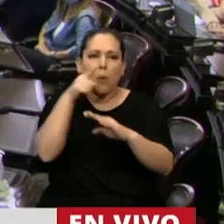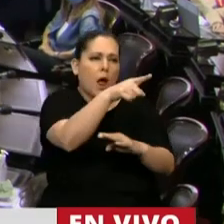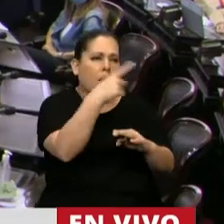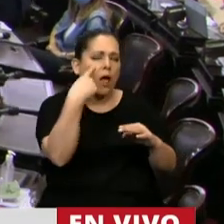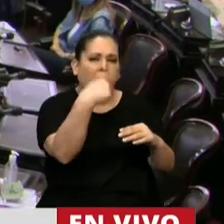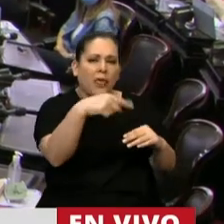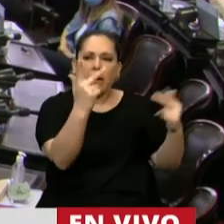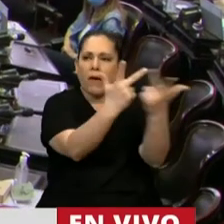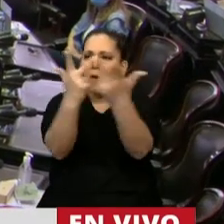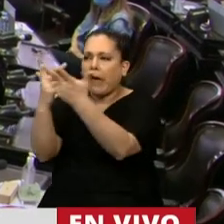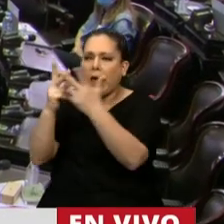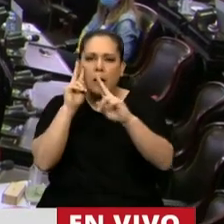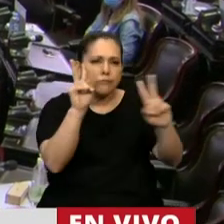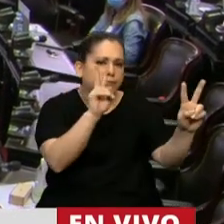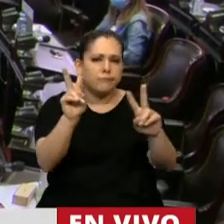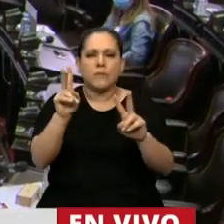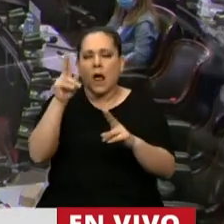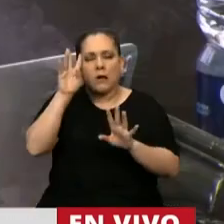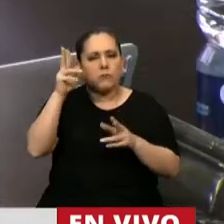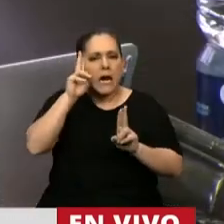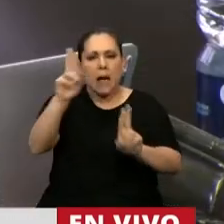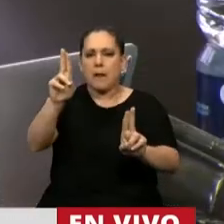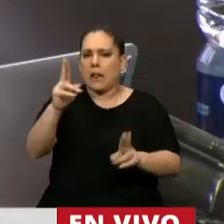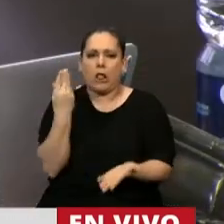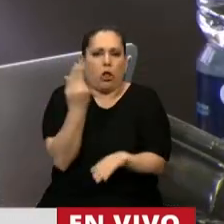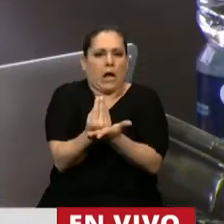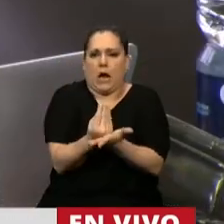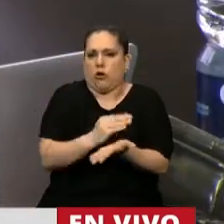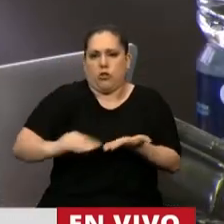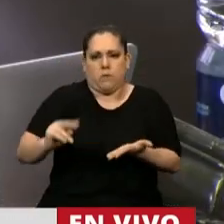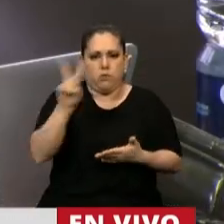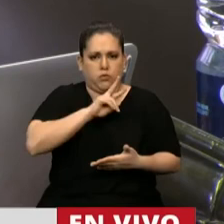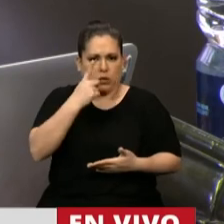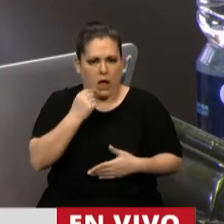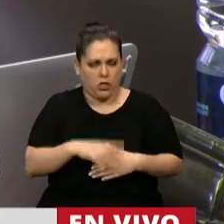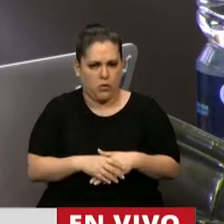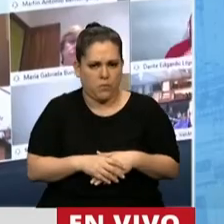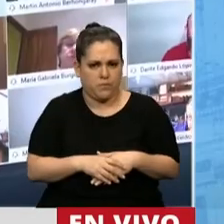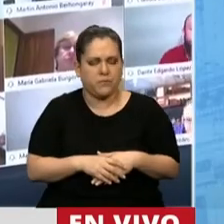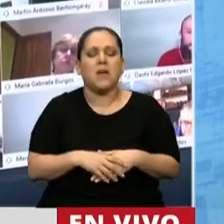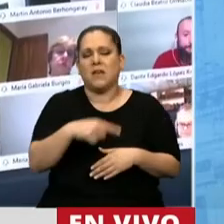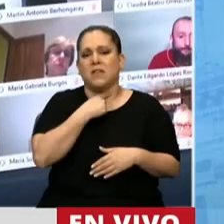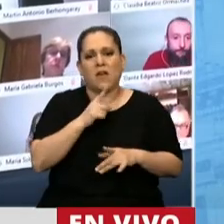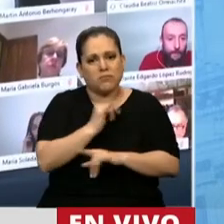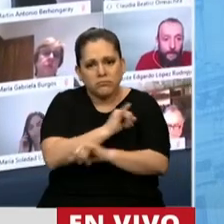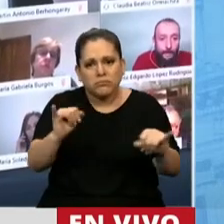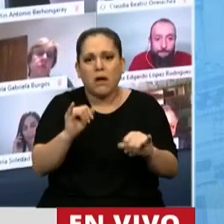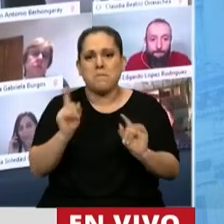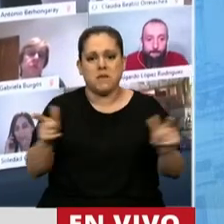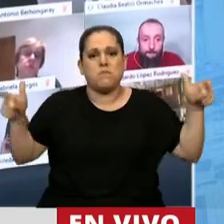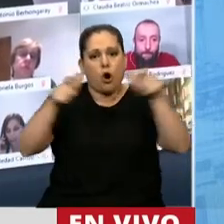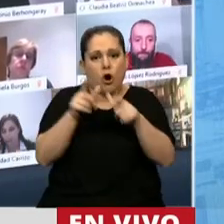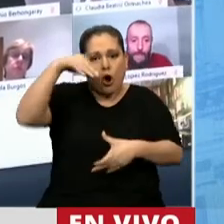parlamentaria y honrando el cargo. Gracias, presidente. Y por supuesto que esto lo comparto con quienes integran la